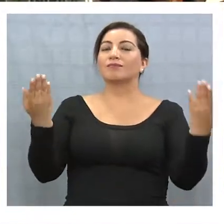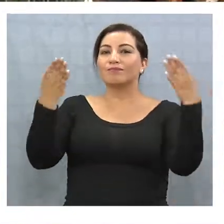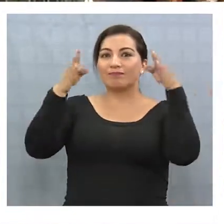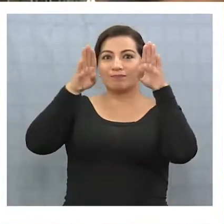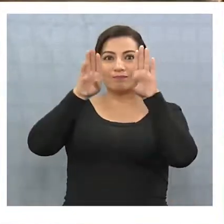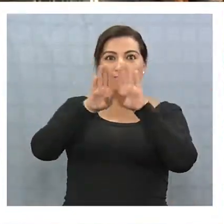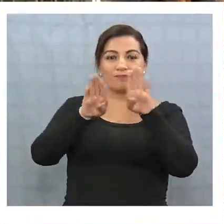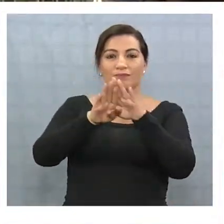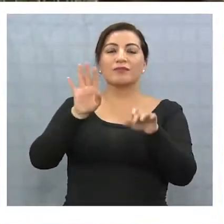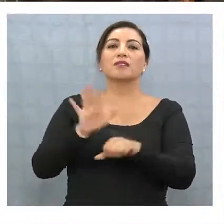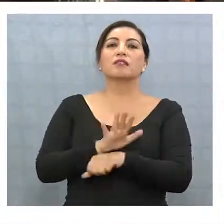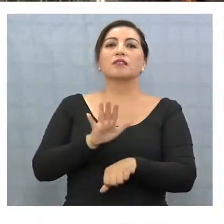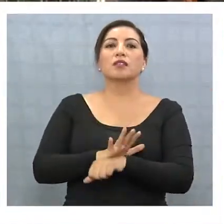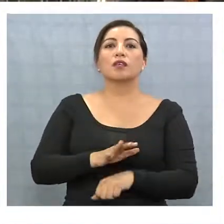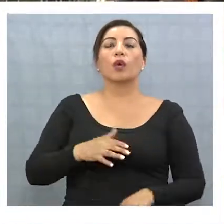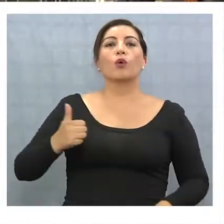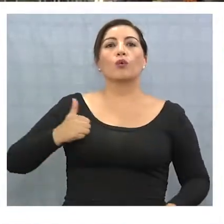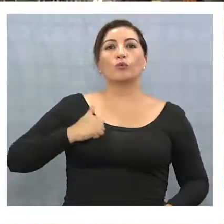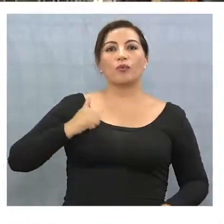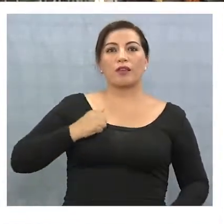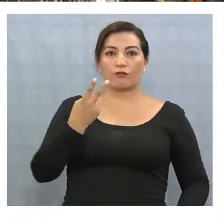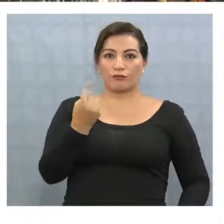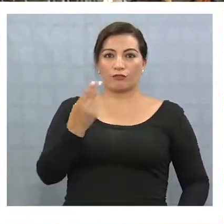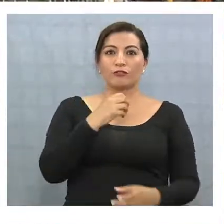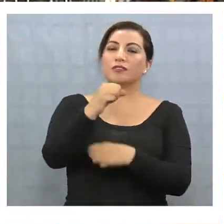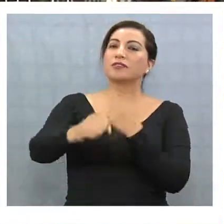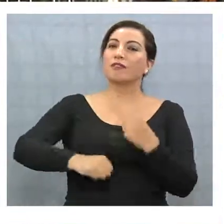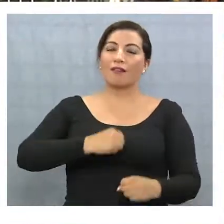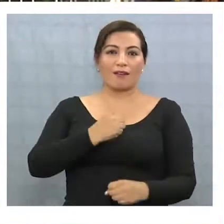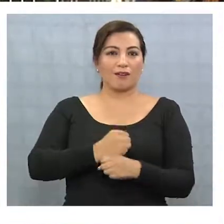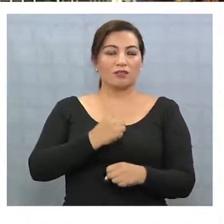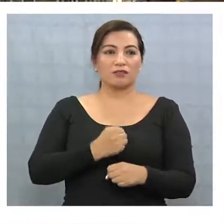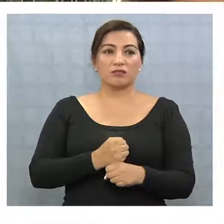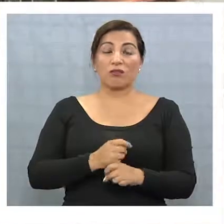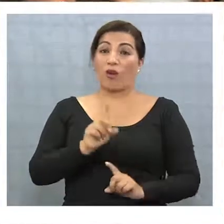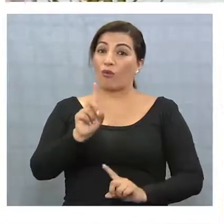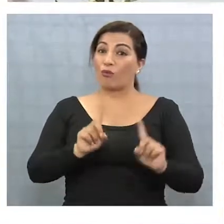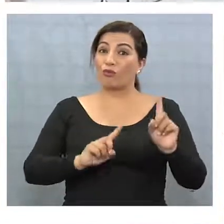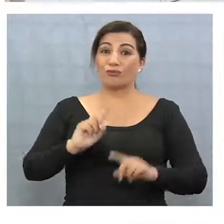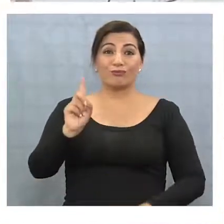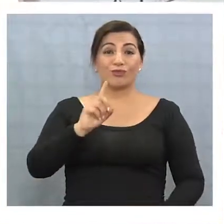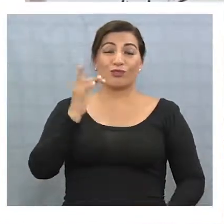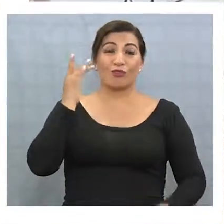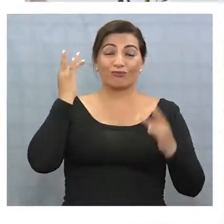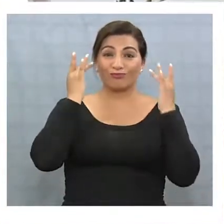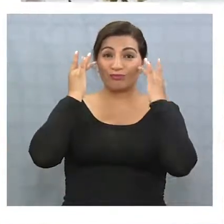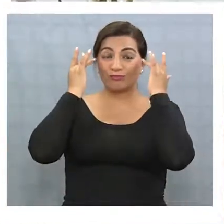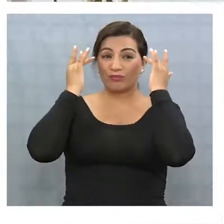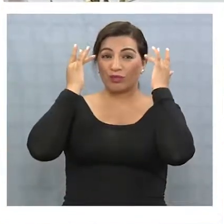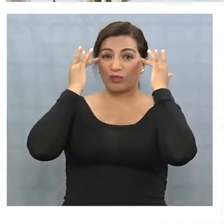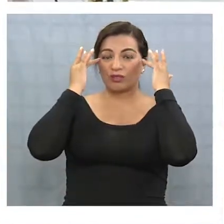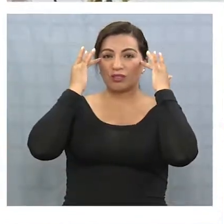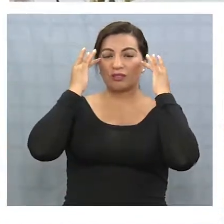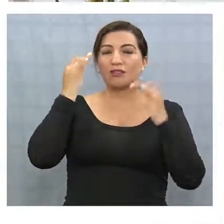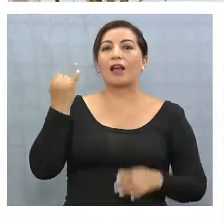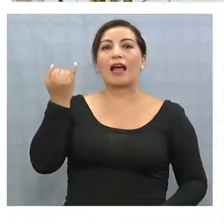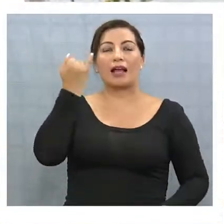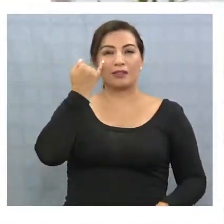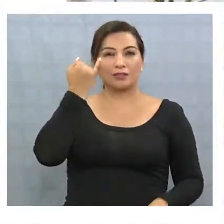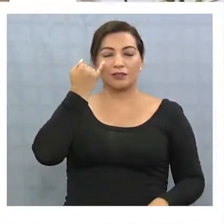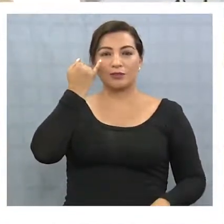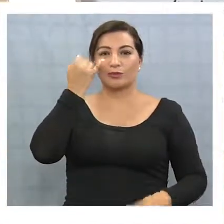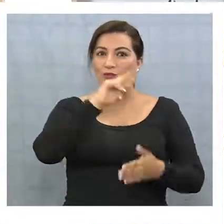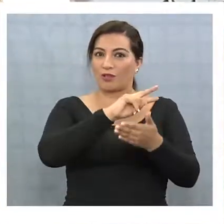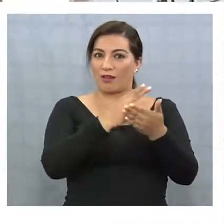Municipal de Iquique cumplirá 12 años, lo que mantiene descontento a las entidades vinculadas al arte